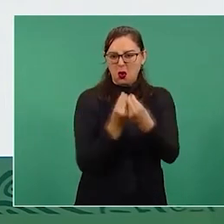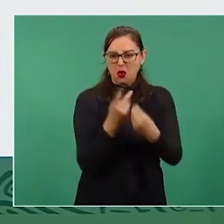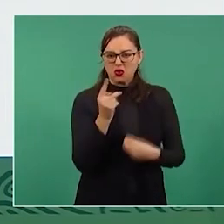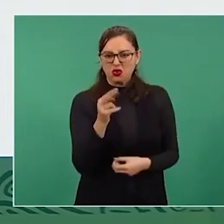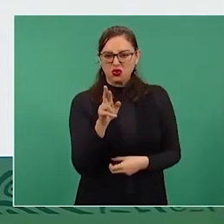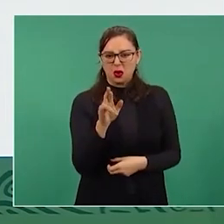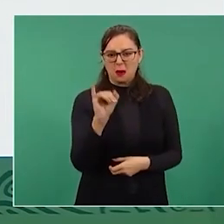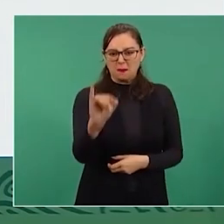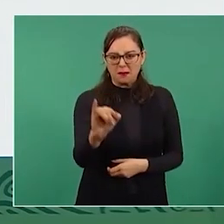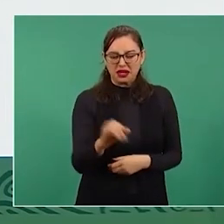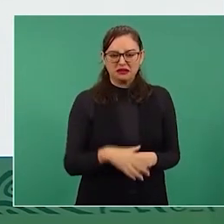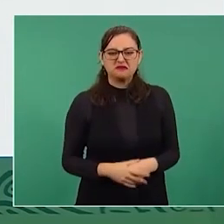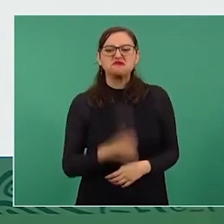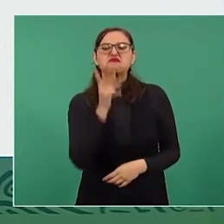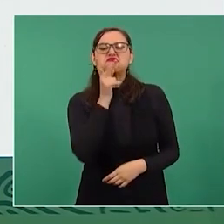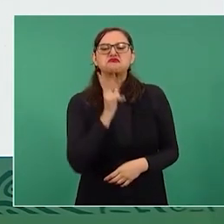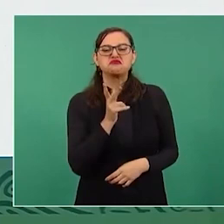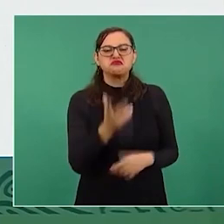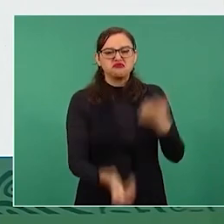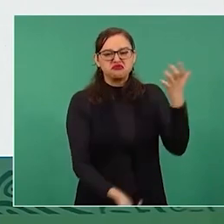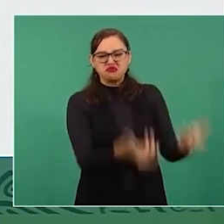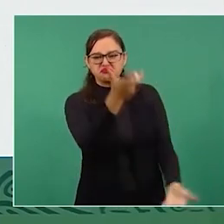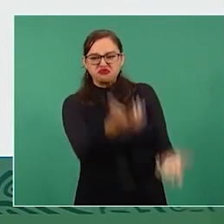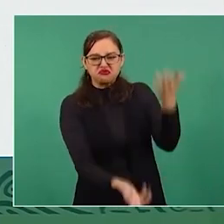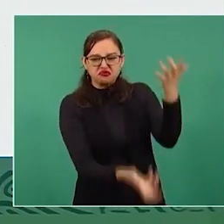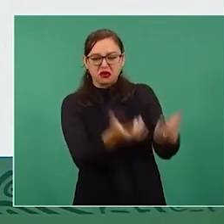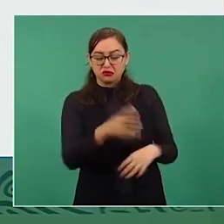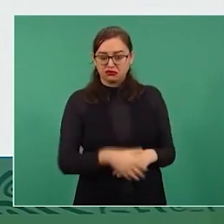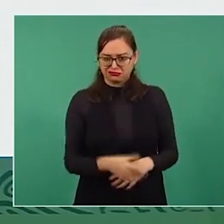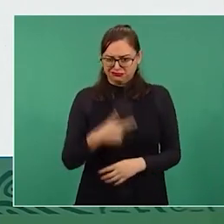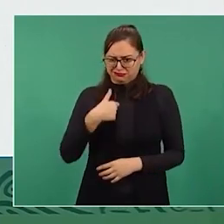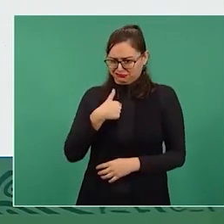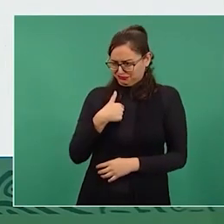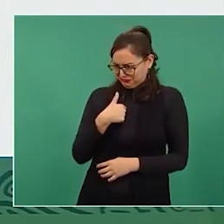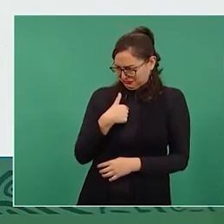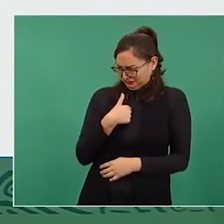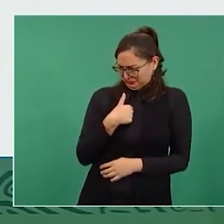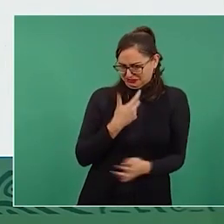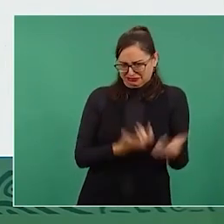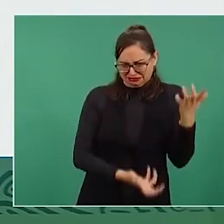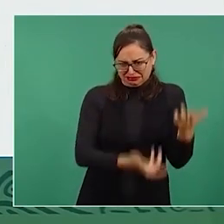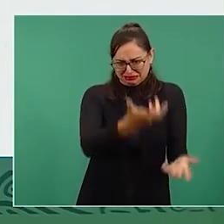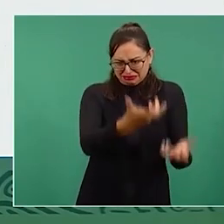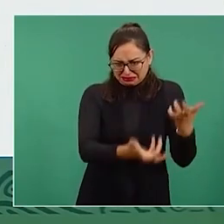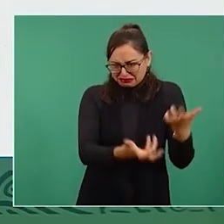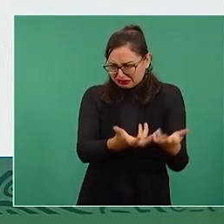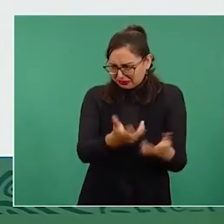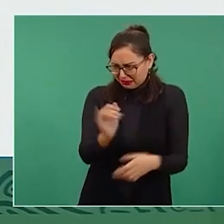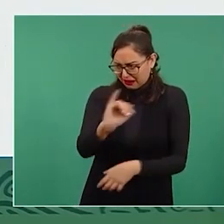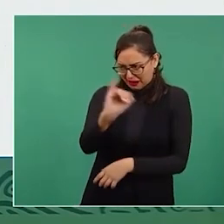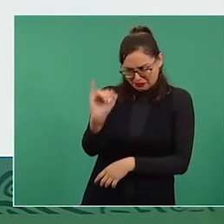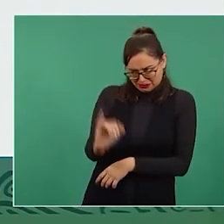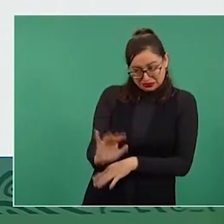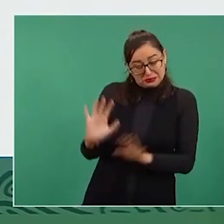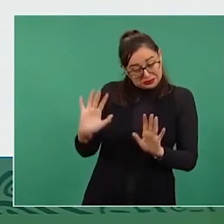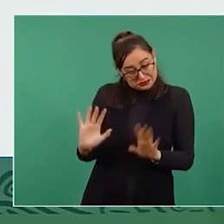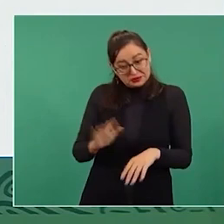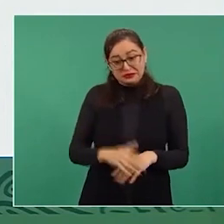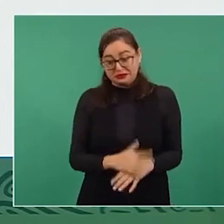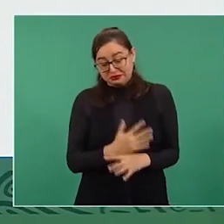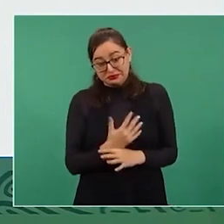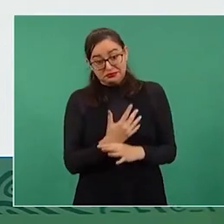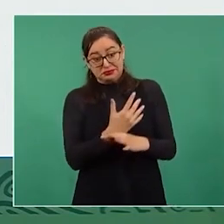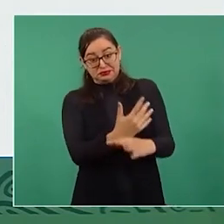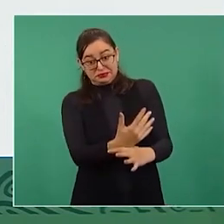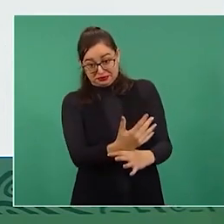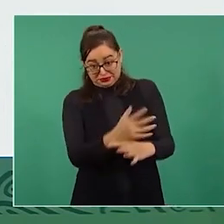pozos, nunca quemó un pozo, allá en Tabasco se Quemar un